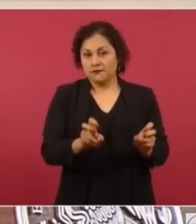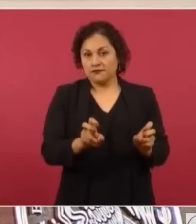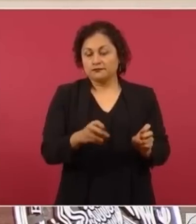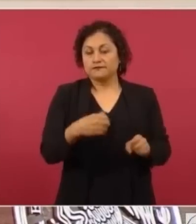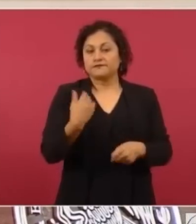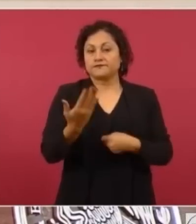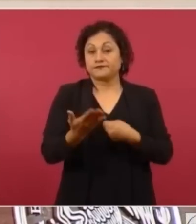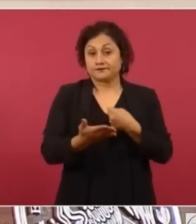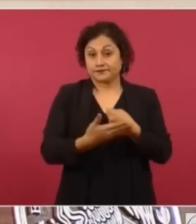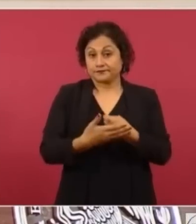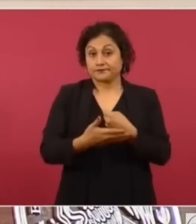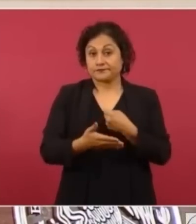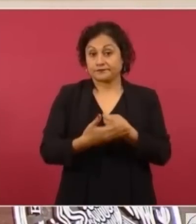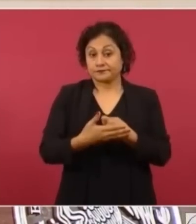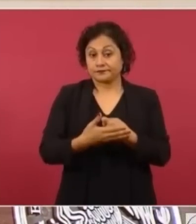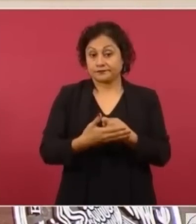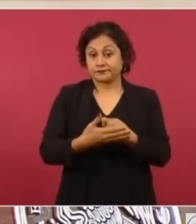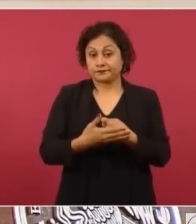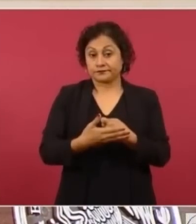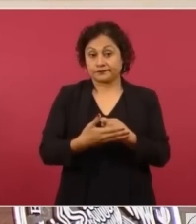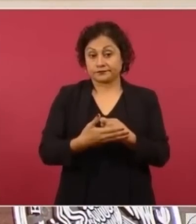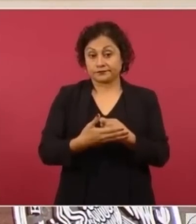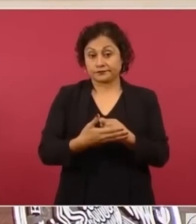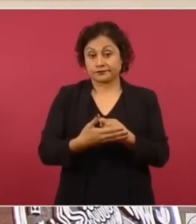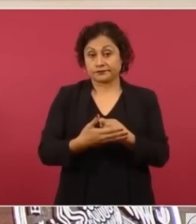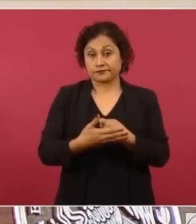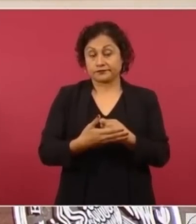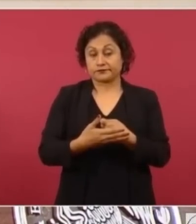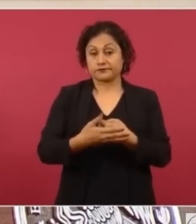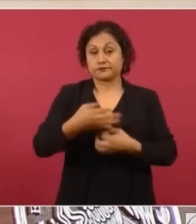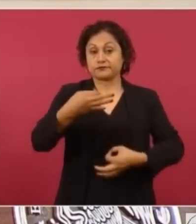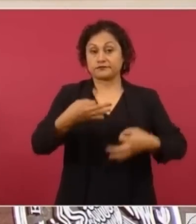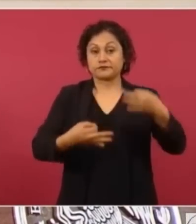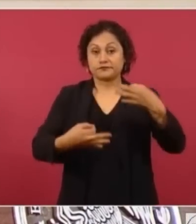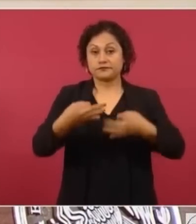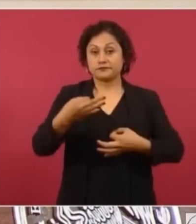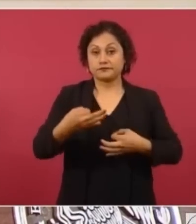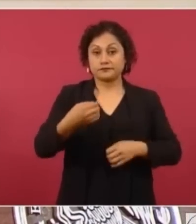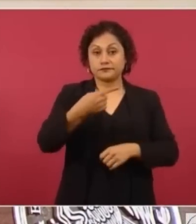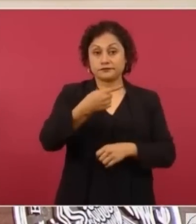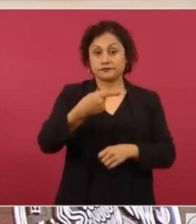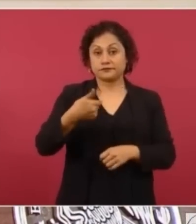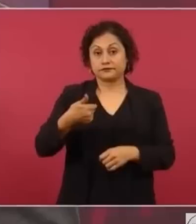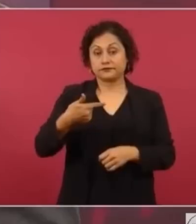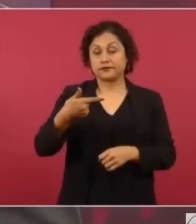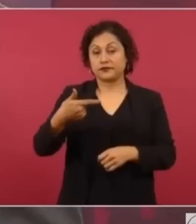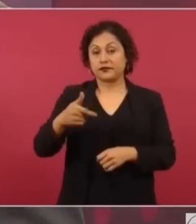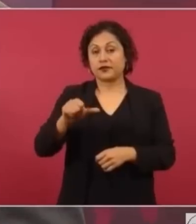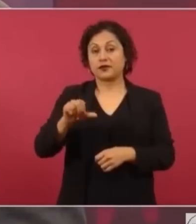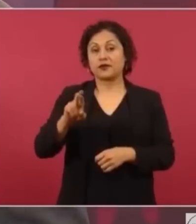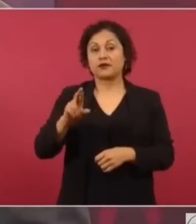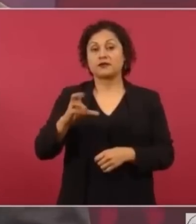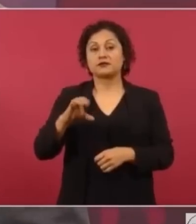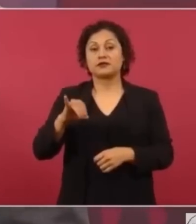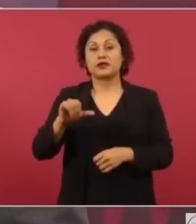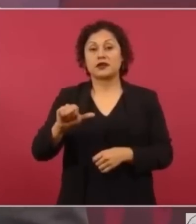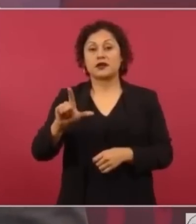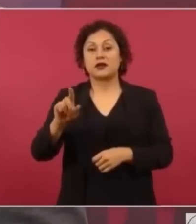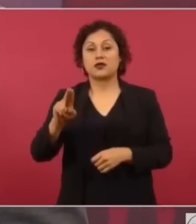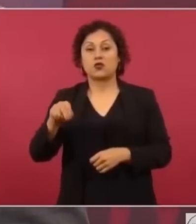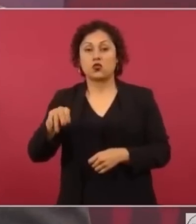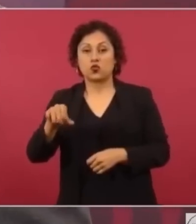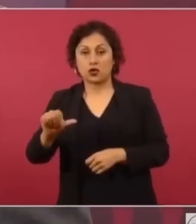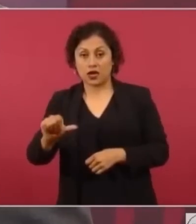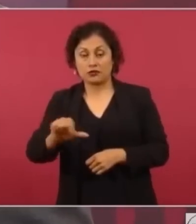de García Luna como aquí. sí, corresponde.